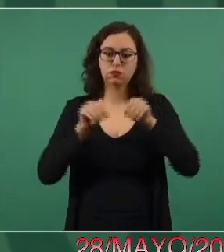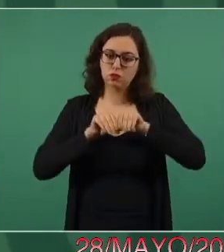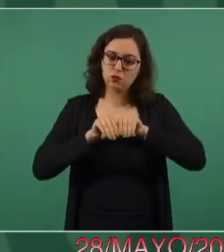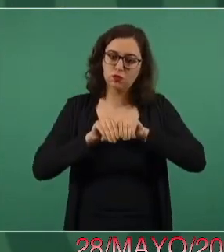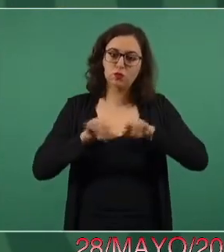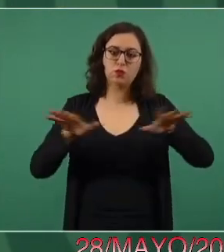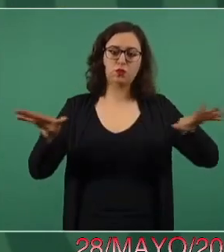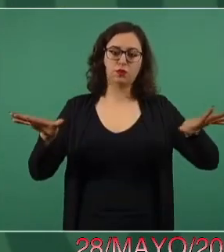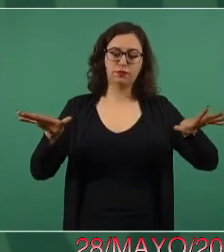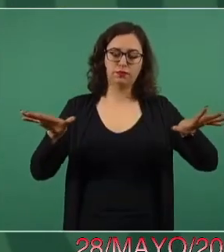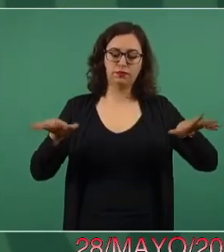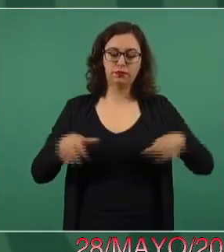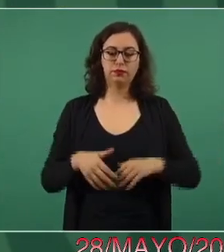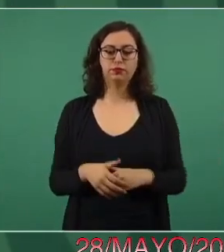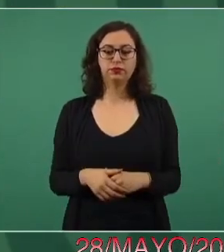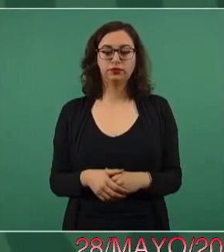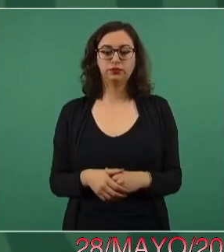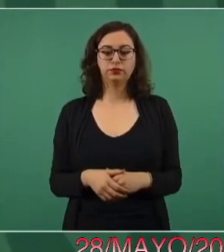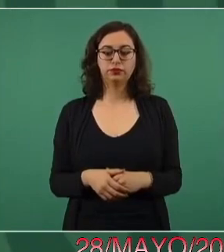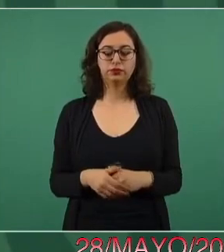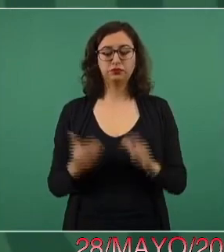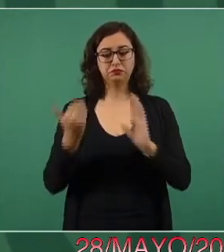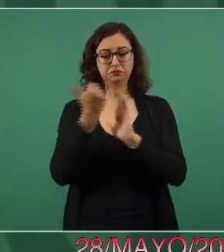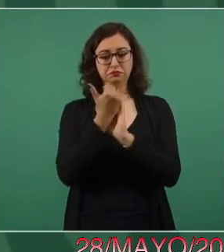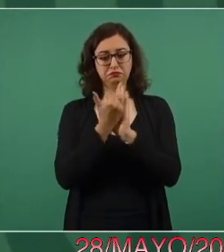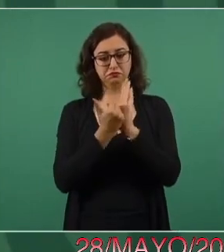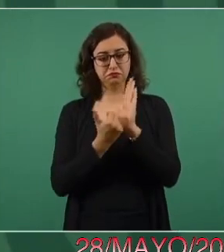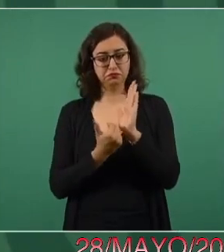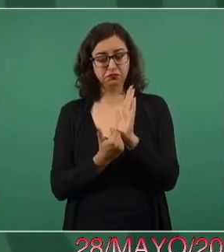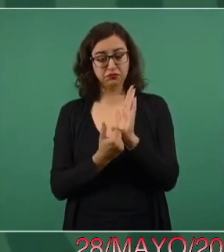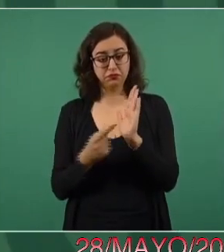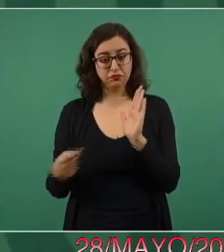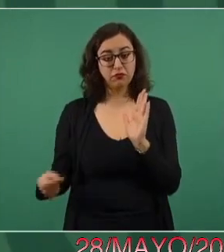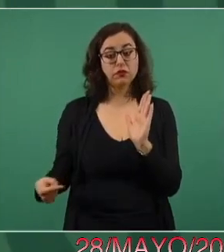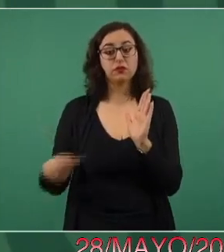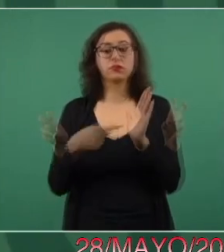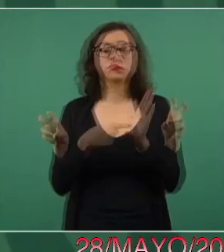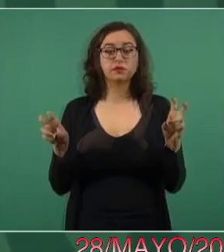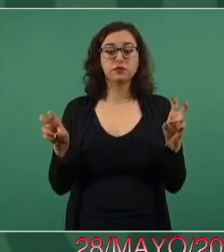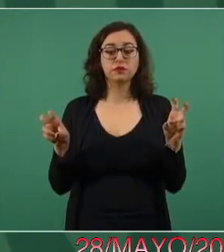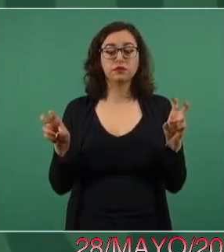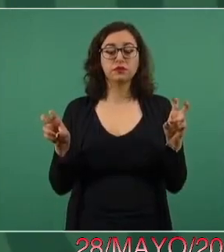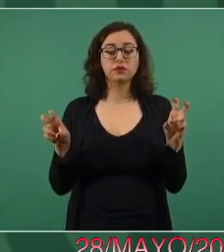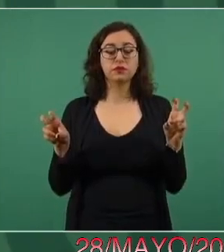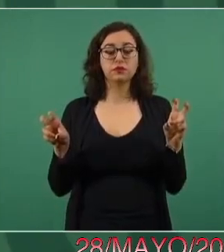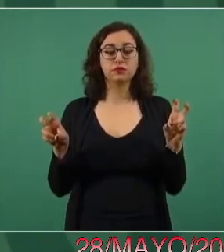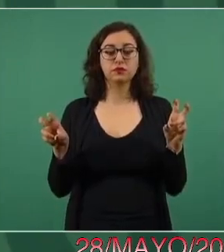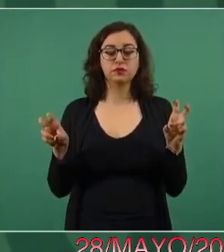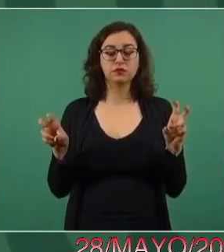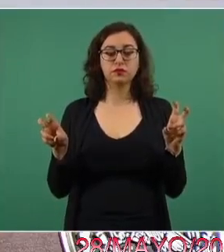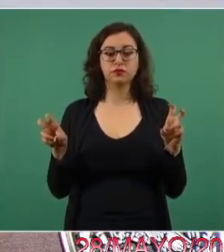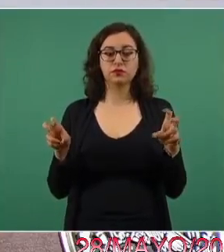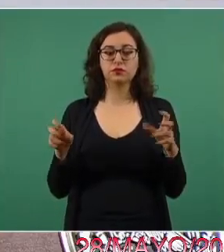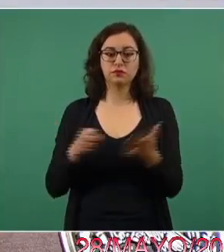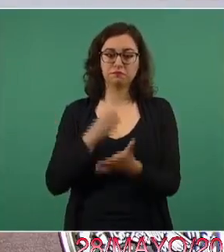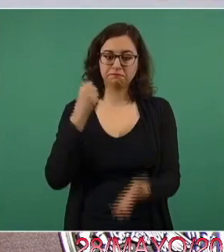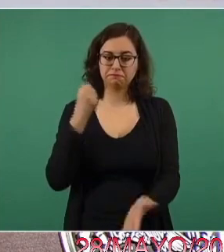a dar a conocer un documento oficial para formalizar